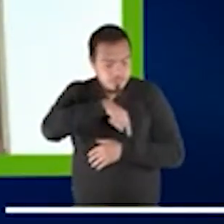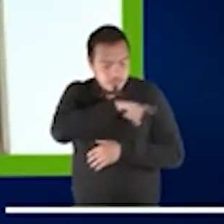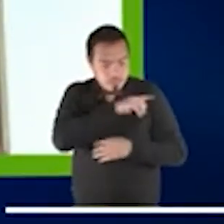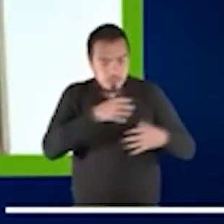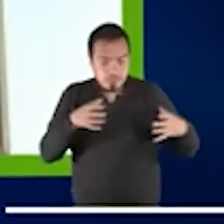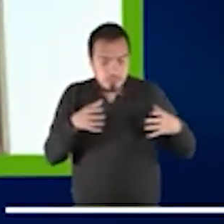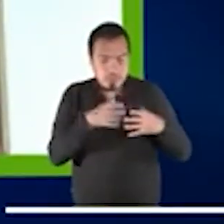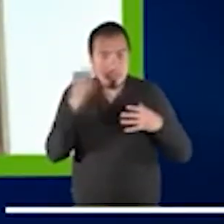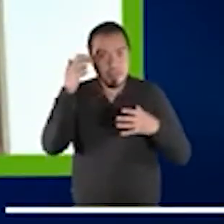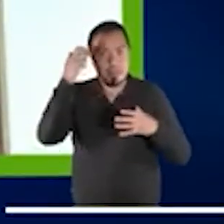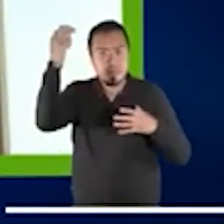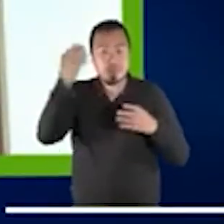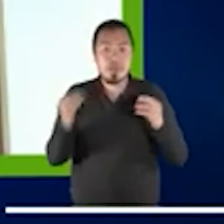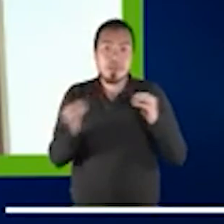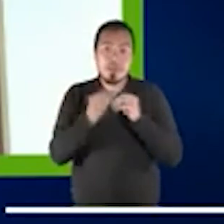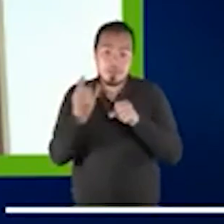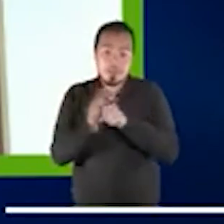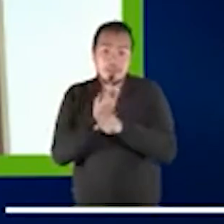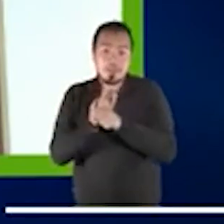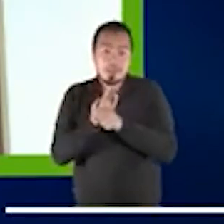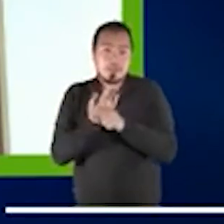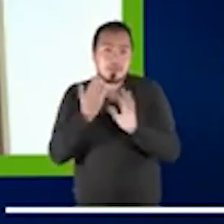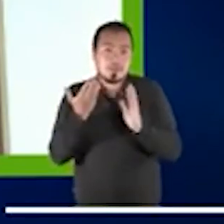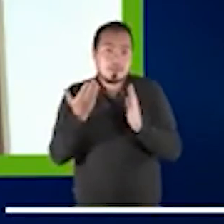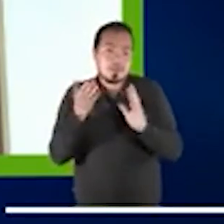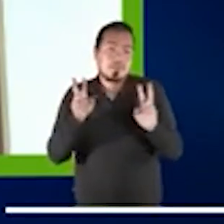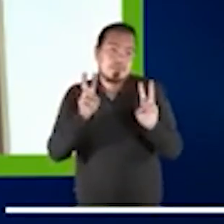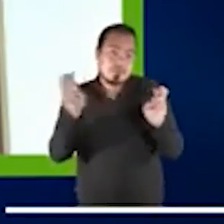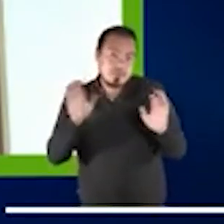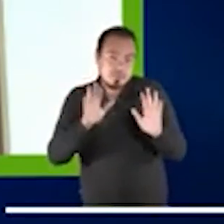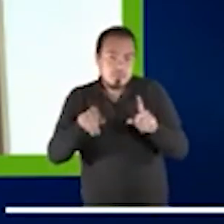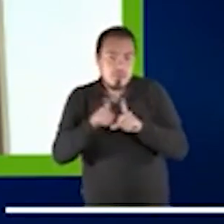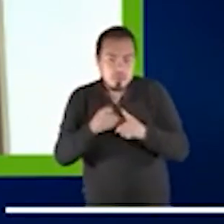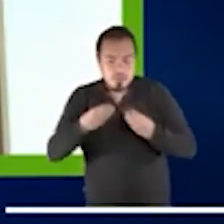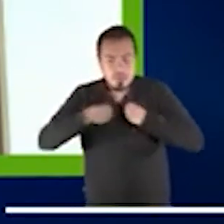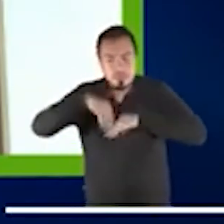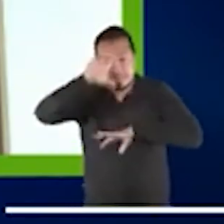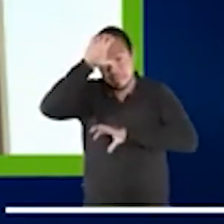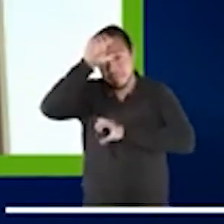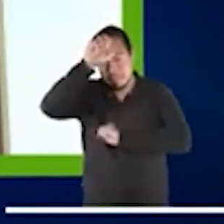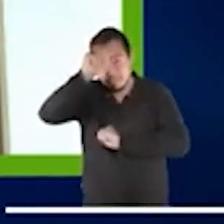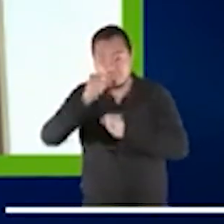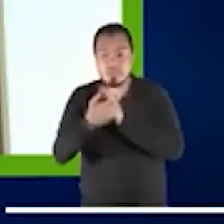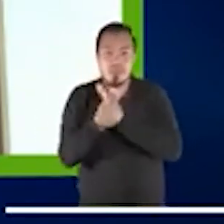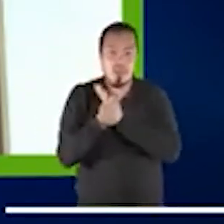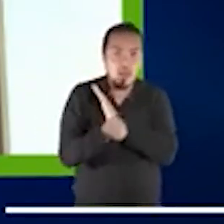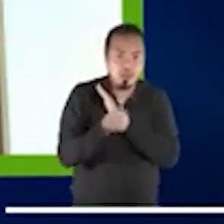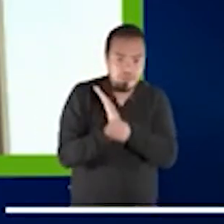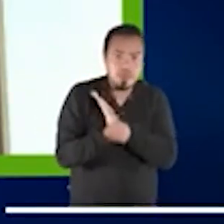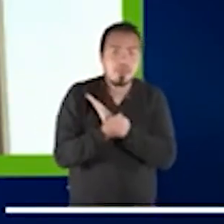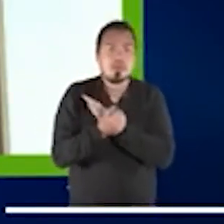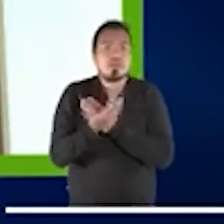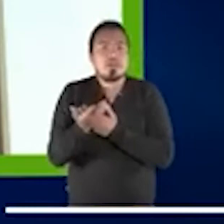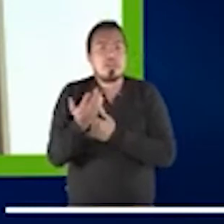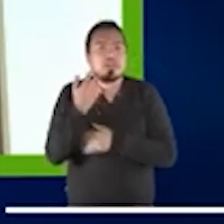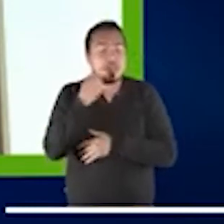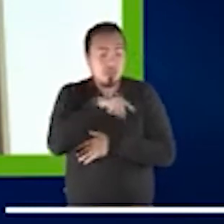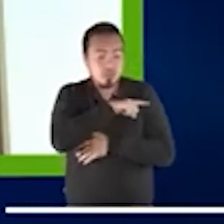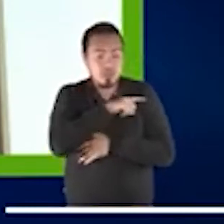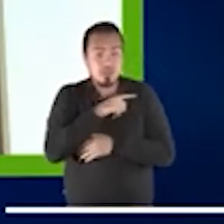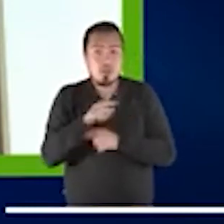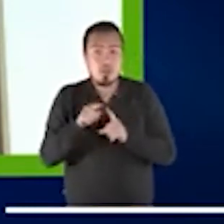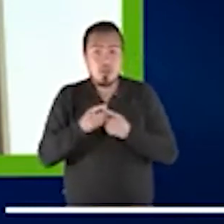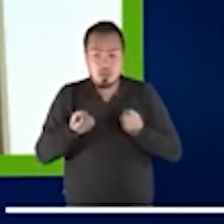podían utilizar sus capacidades, sus habilidades, para ayudar a los ciudadanos